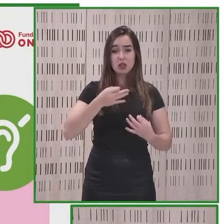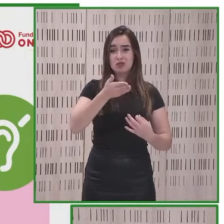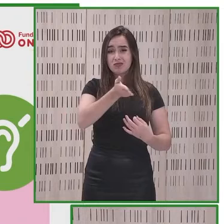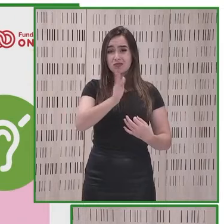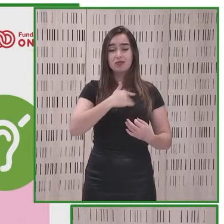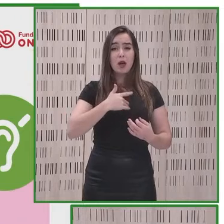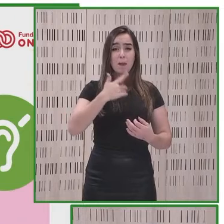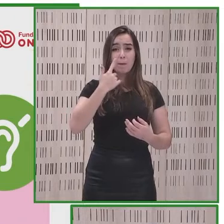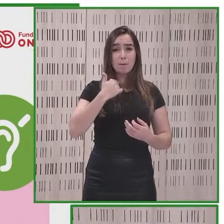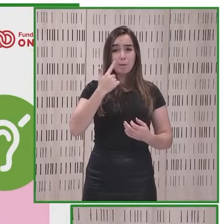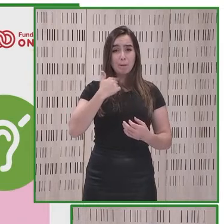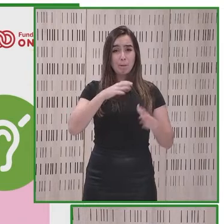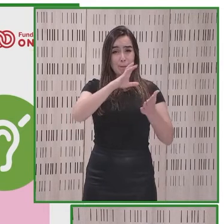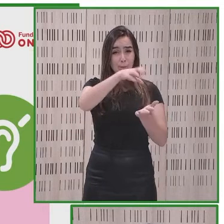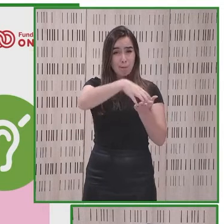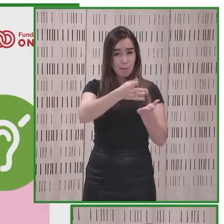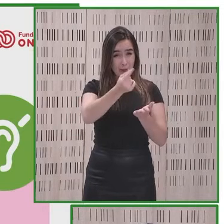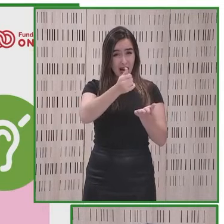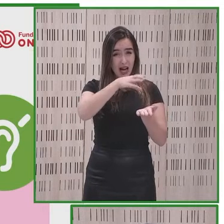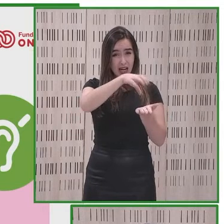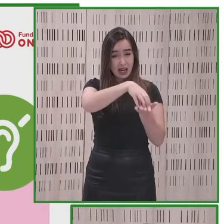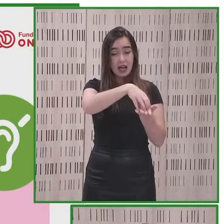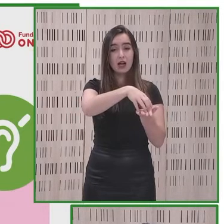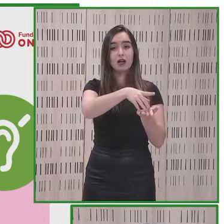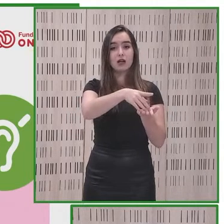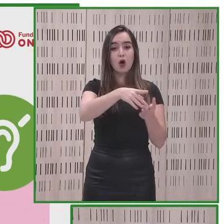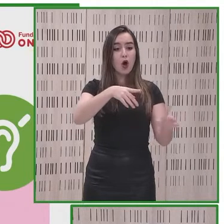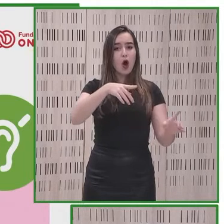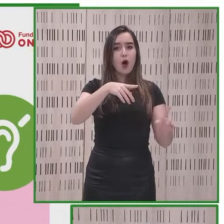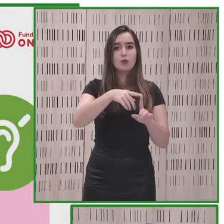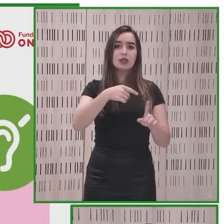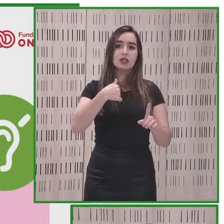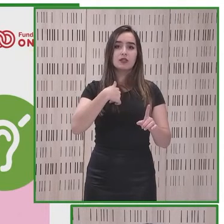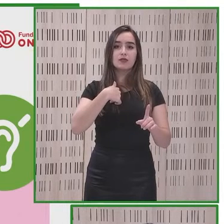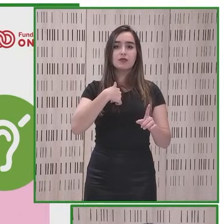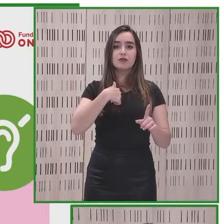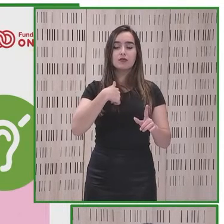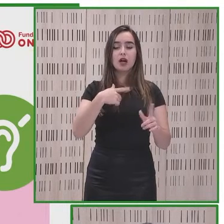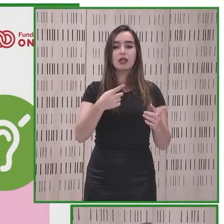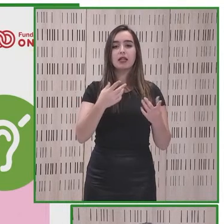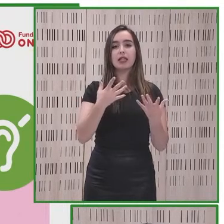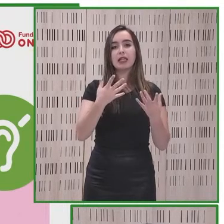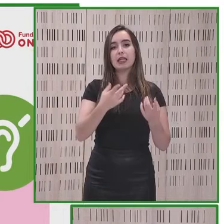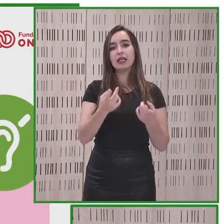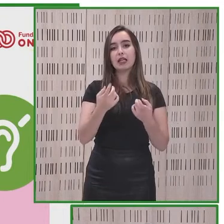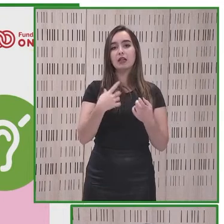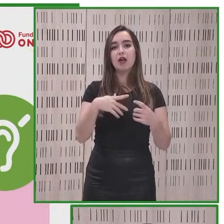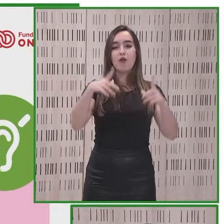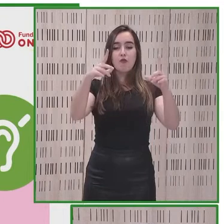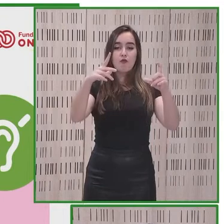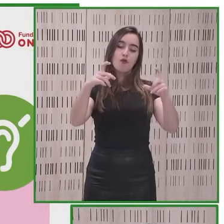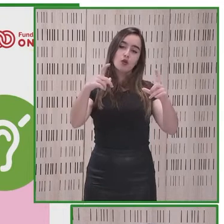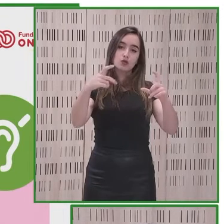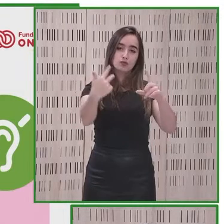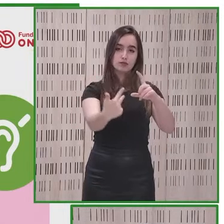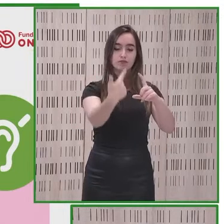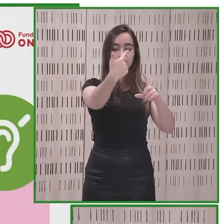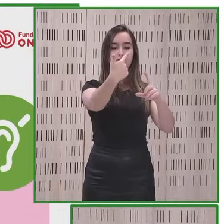banco que te piden para poder hacer la cuenta online que te saques una foto enfocando a la cámara.